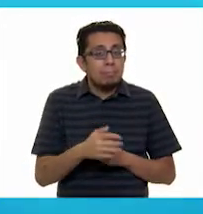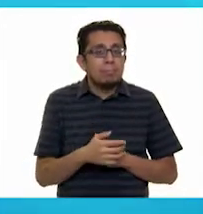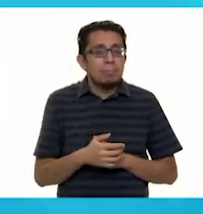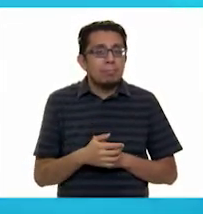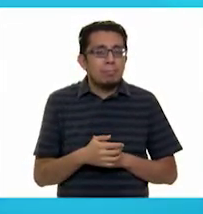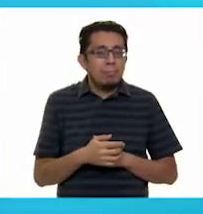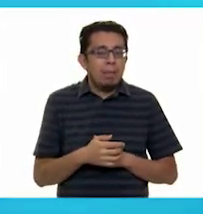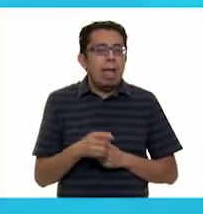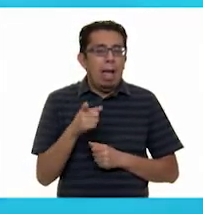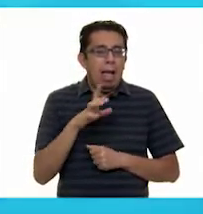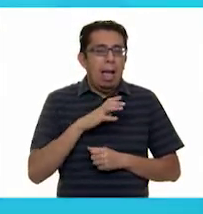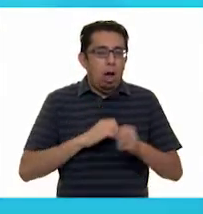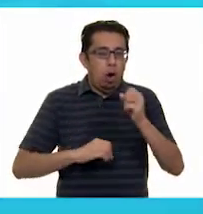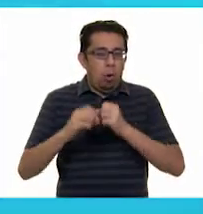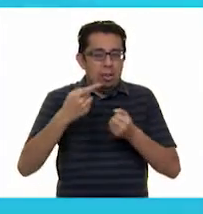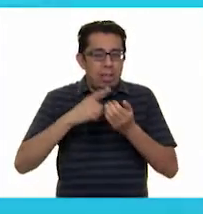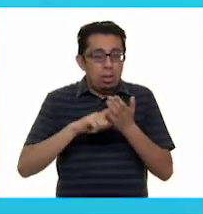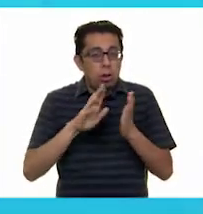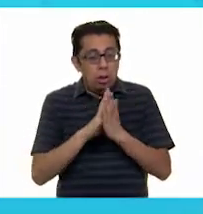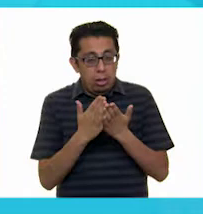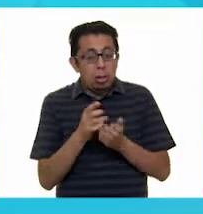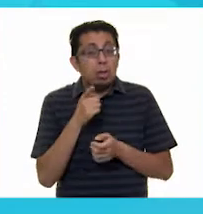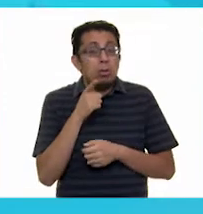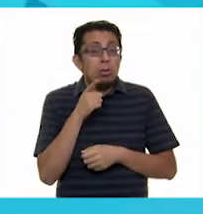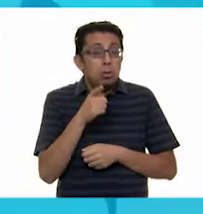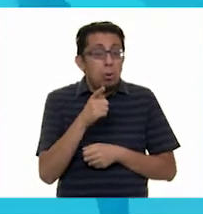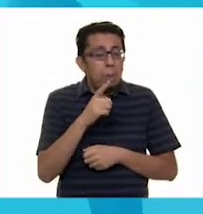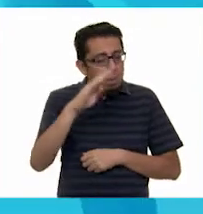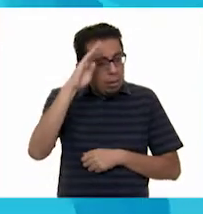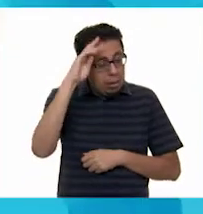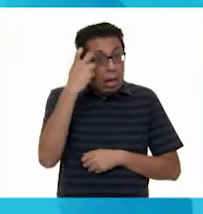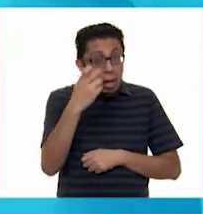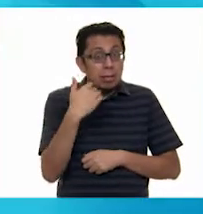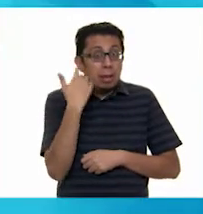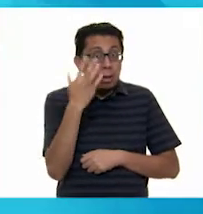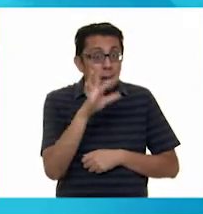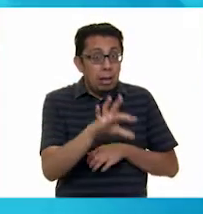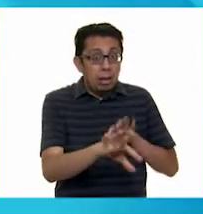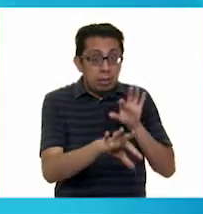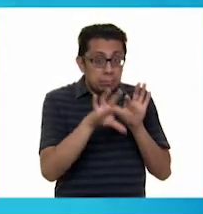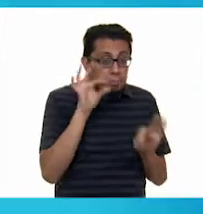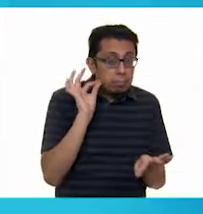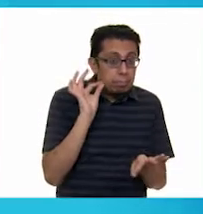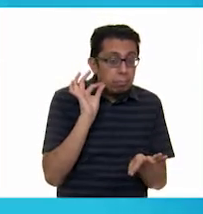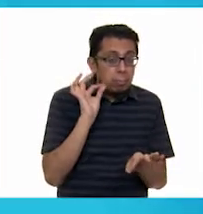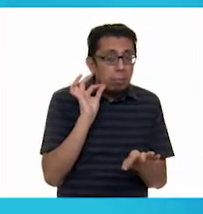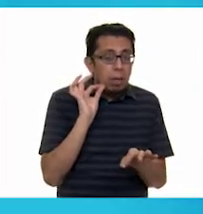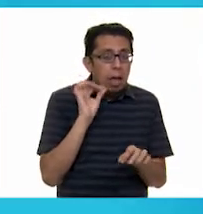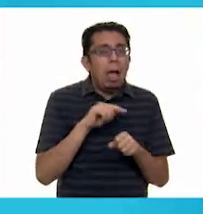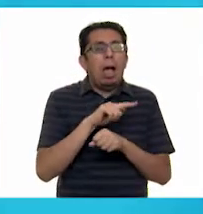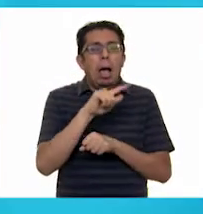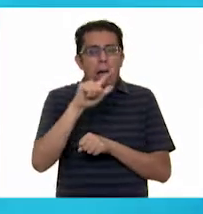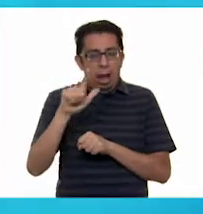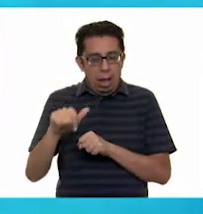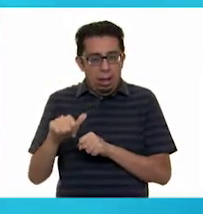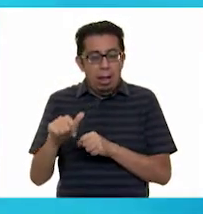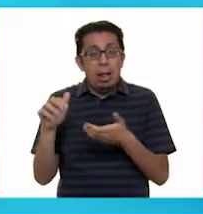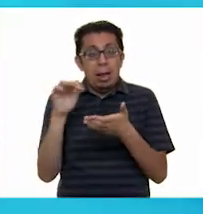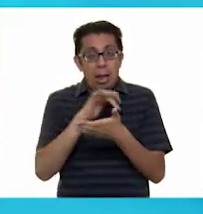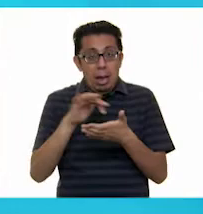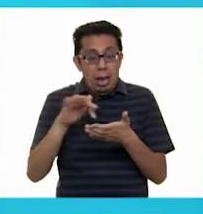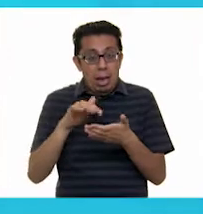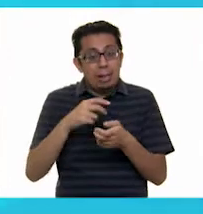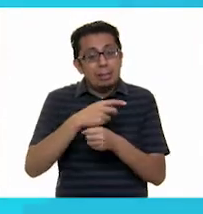nuestro libro. Ve pensando si la quieres elegir. Y en un momento más vamos a leer